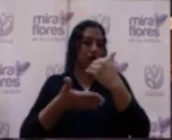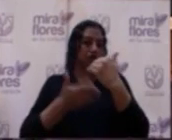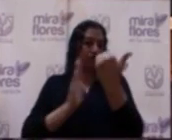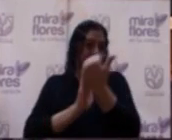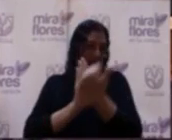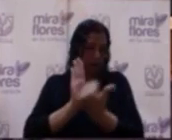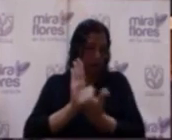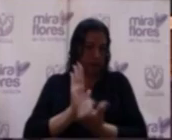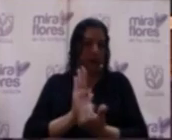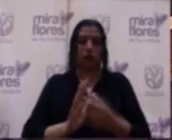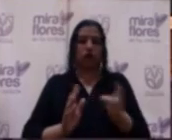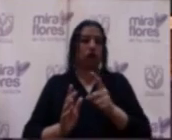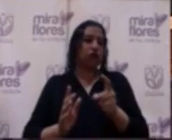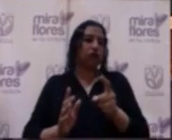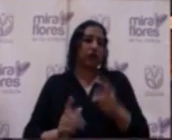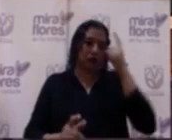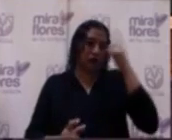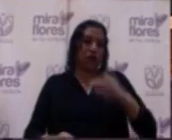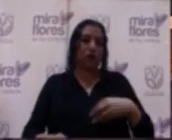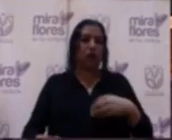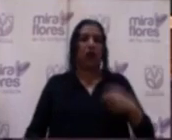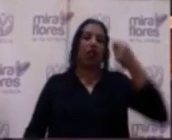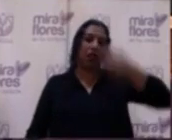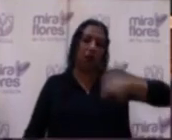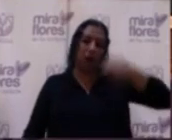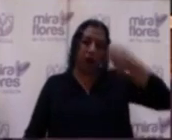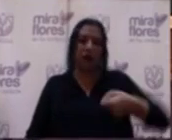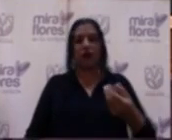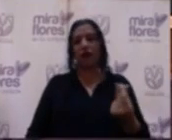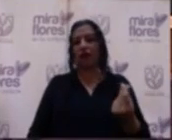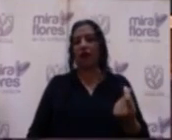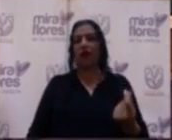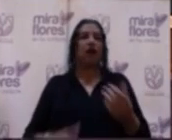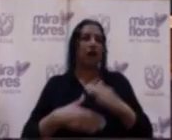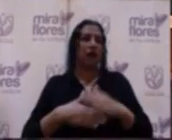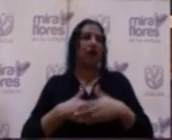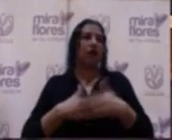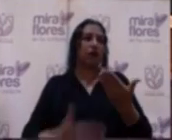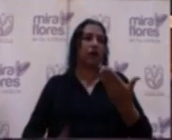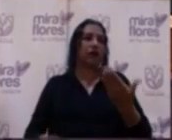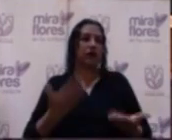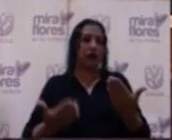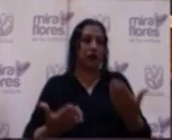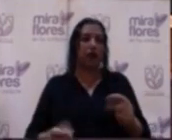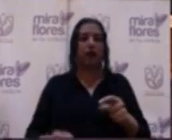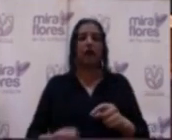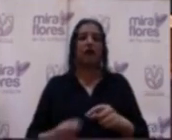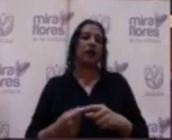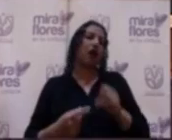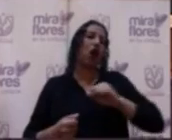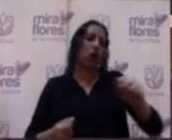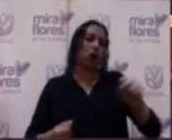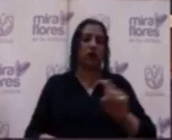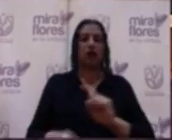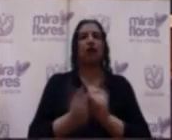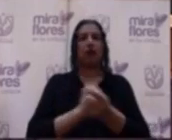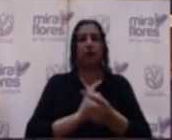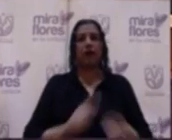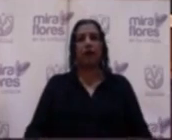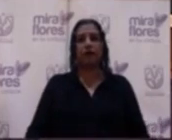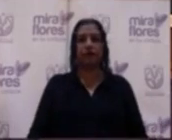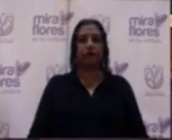no tendría mucho sentido invertir dinero ahí que después pueda ser, digamos, afectado con un cambio, ¿no?